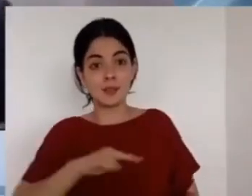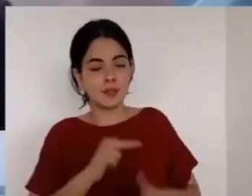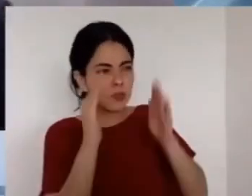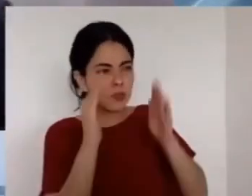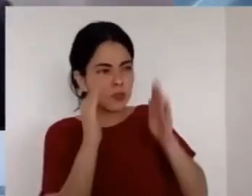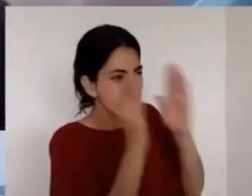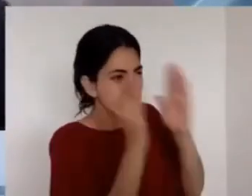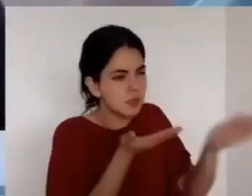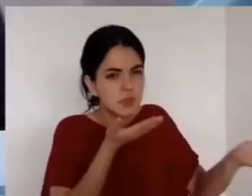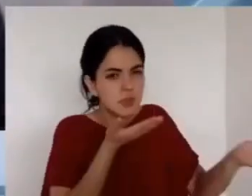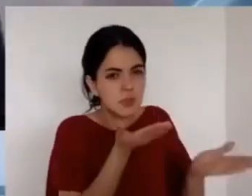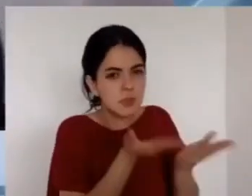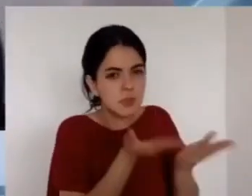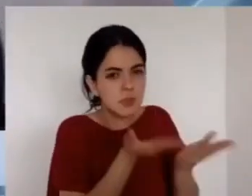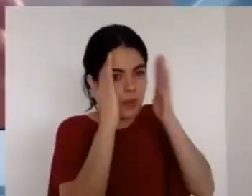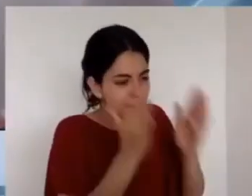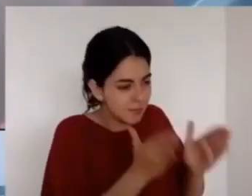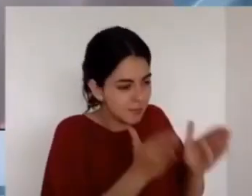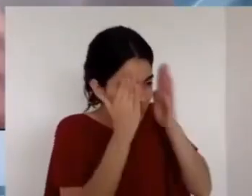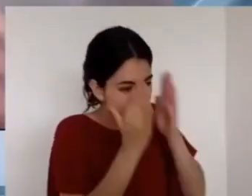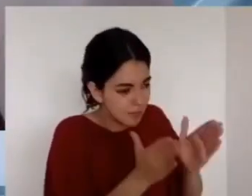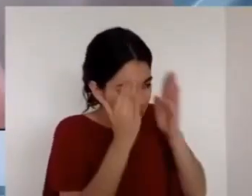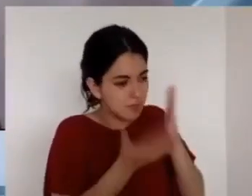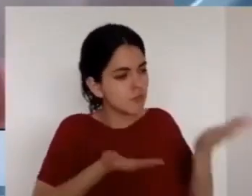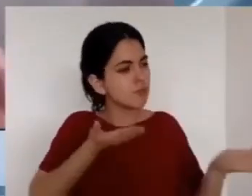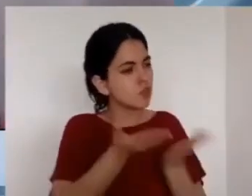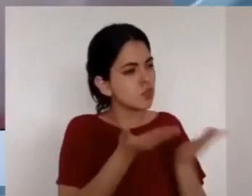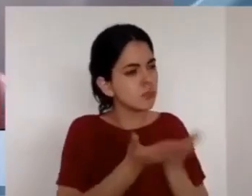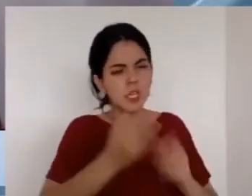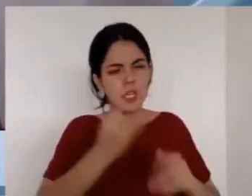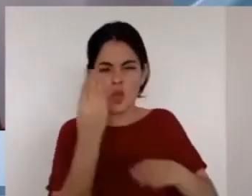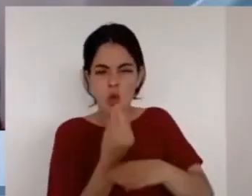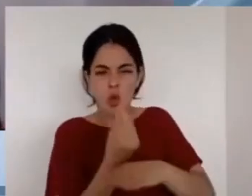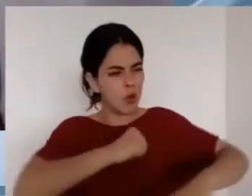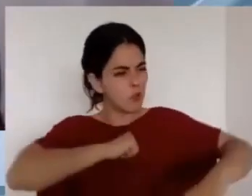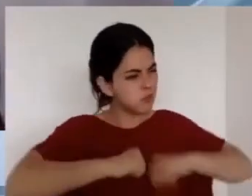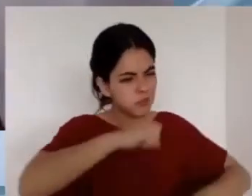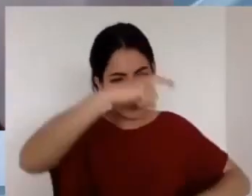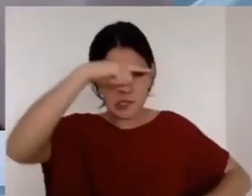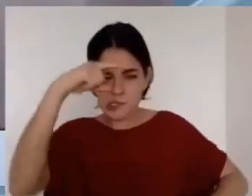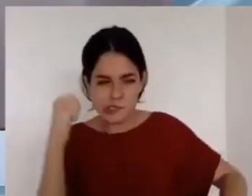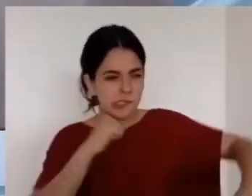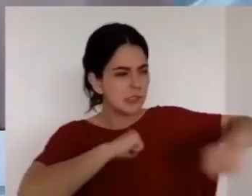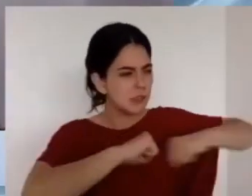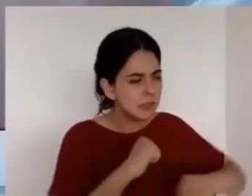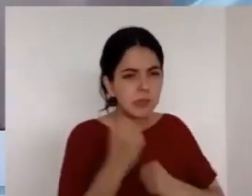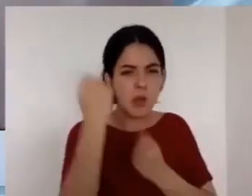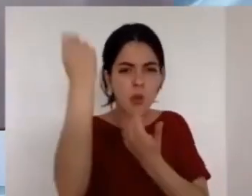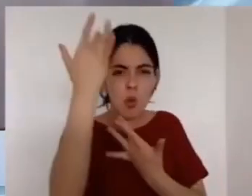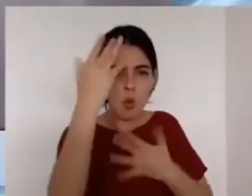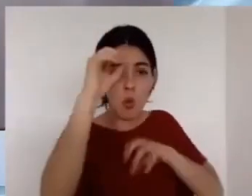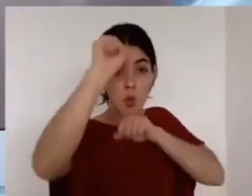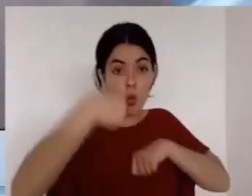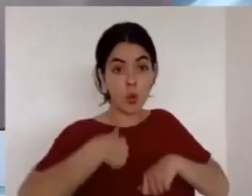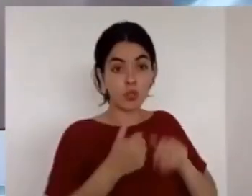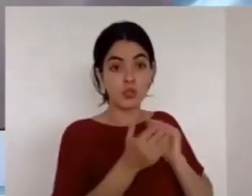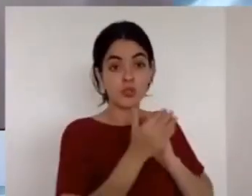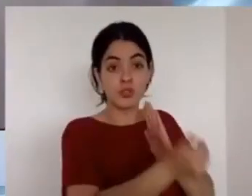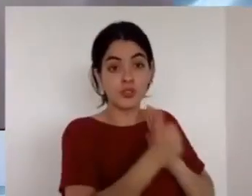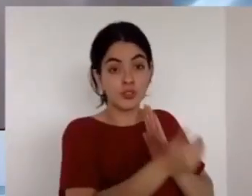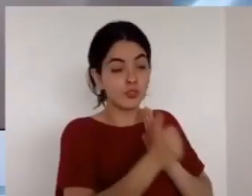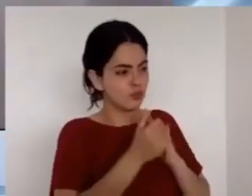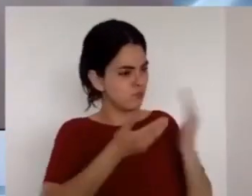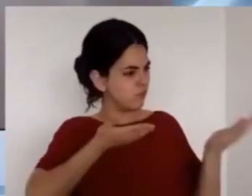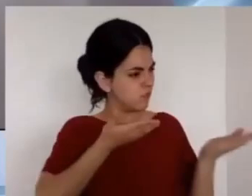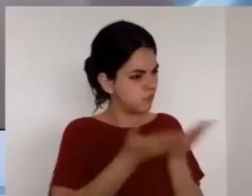ocupados en los dones que hemos olvidado darle gracias a Dios por ellos bueno lo mejor es